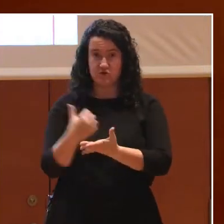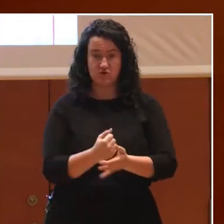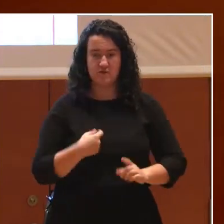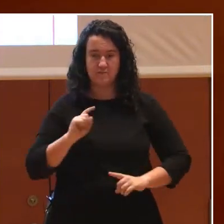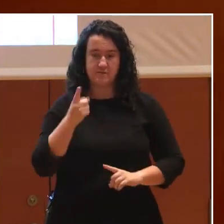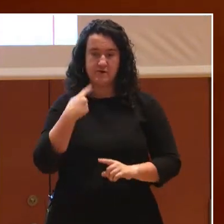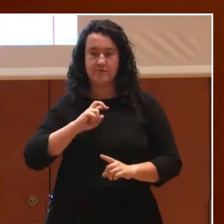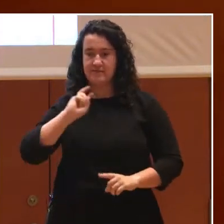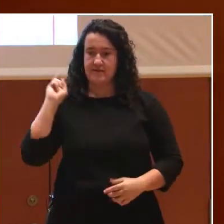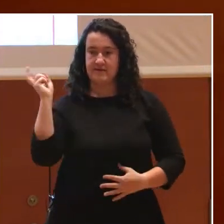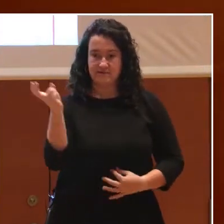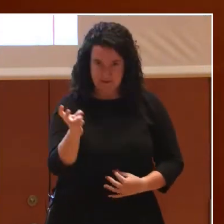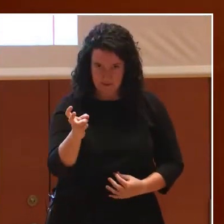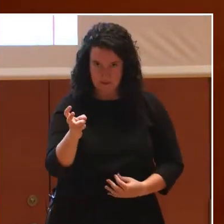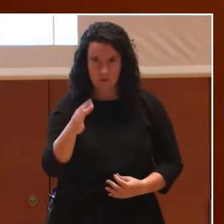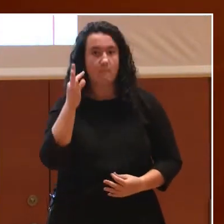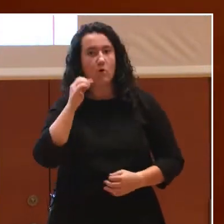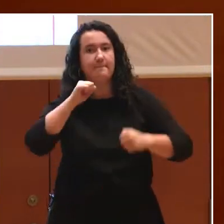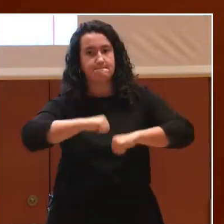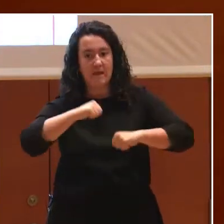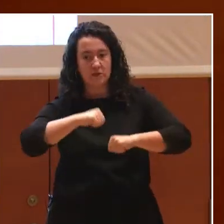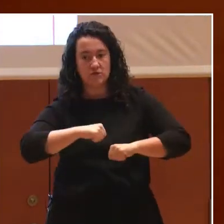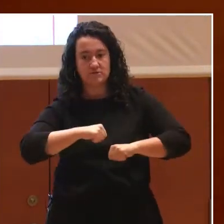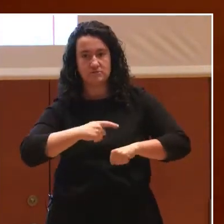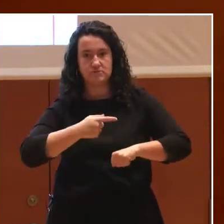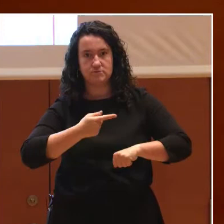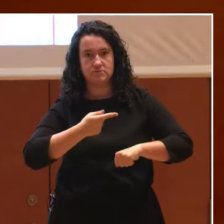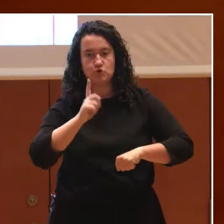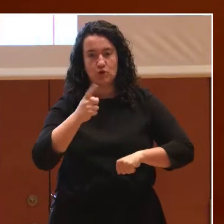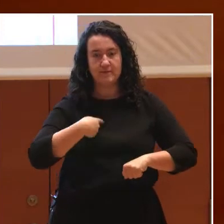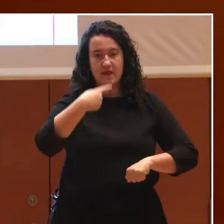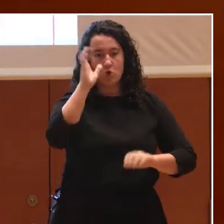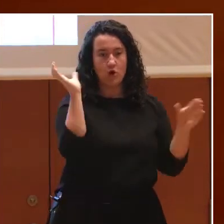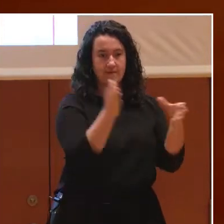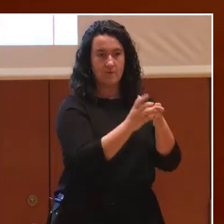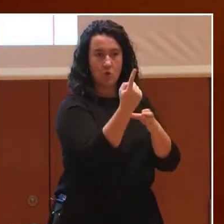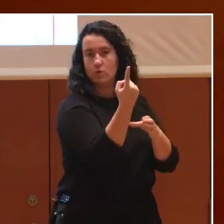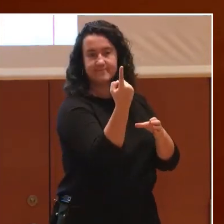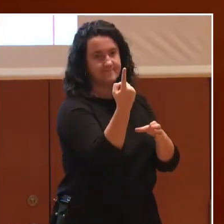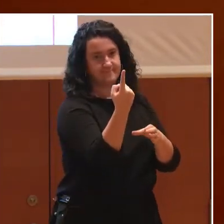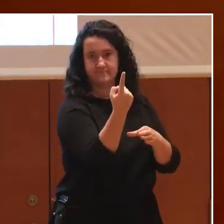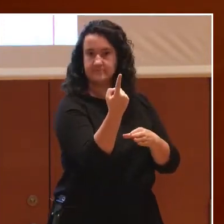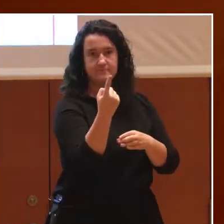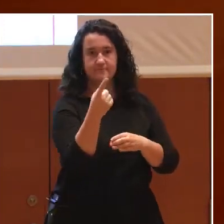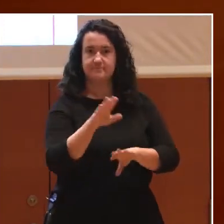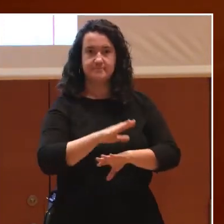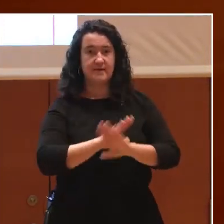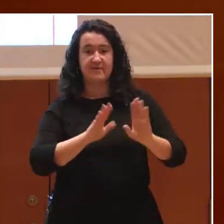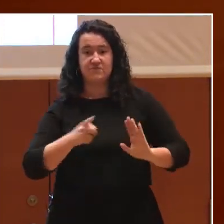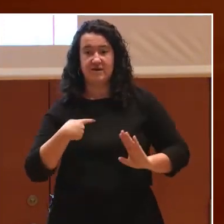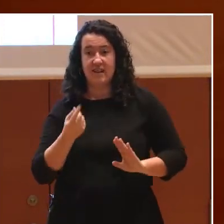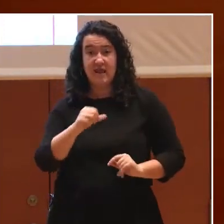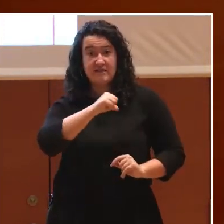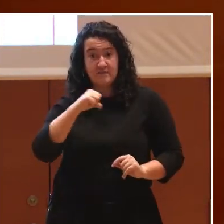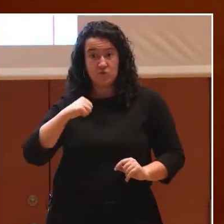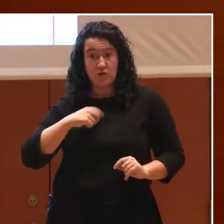diversidad. Cuando hablamos de mujeres mayores, no estamos hablando de un colectivo, estamos hablando de individualidades